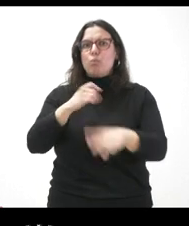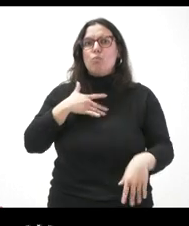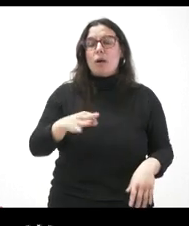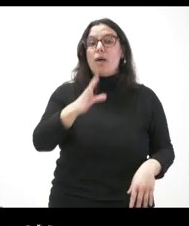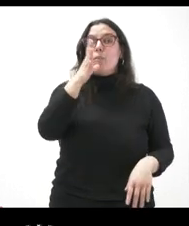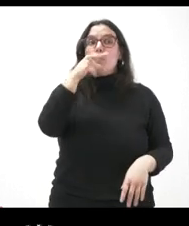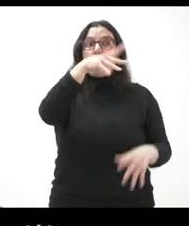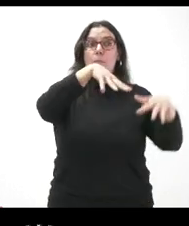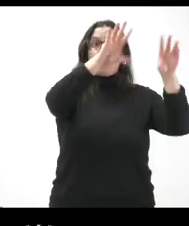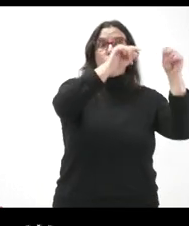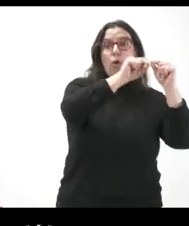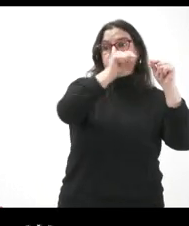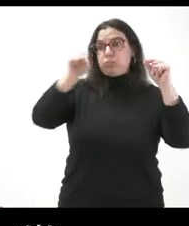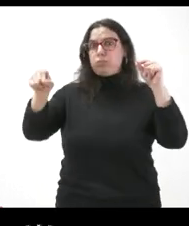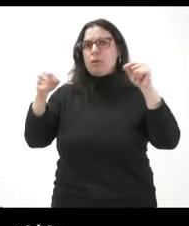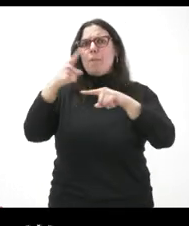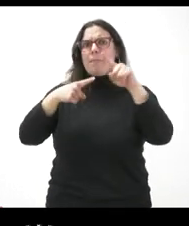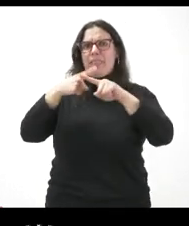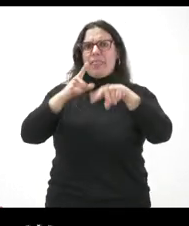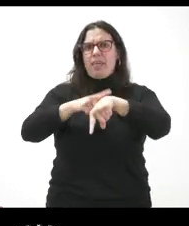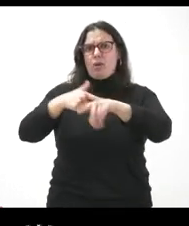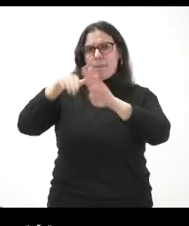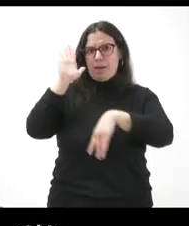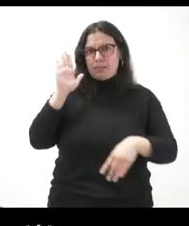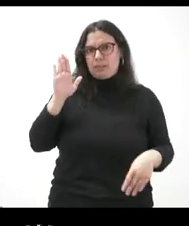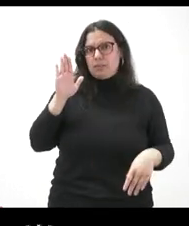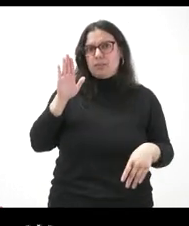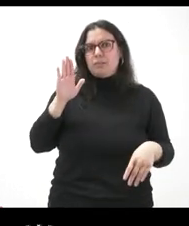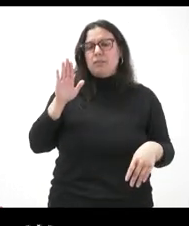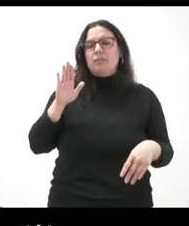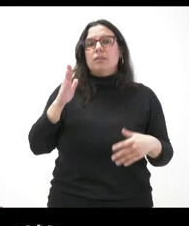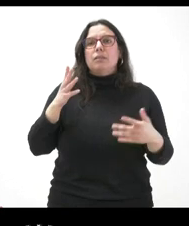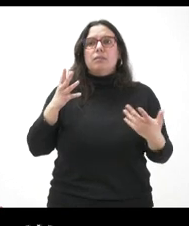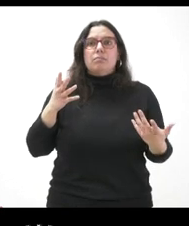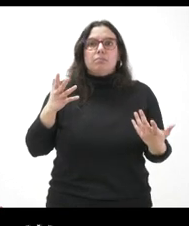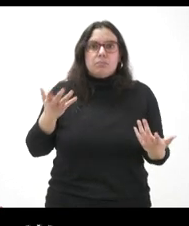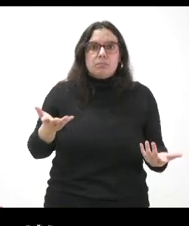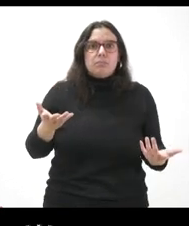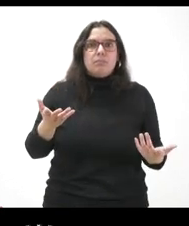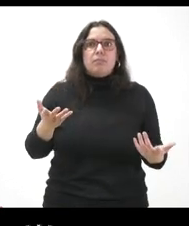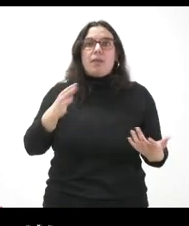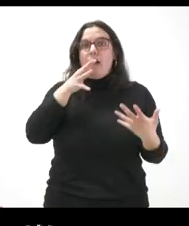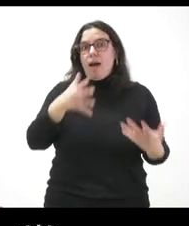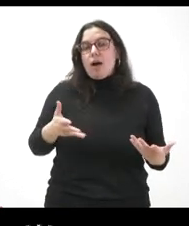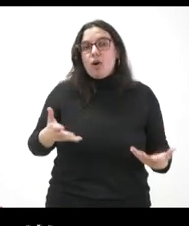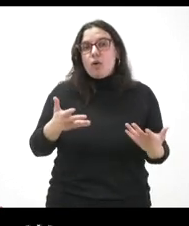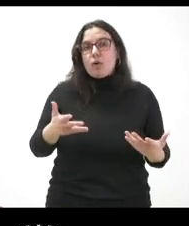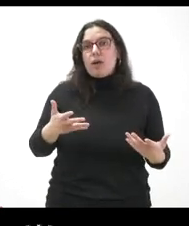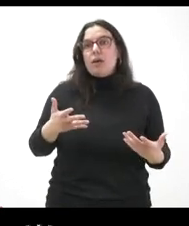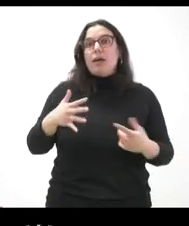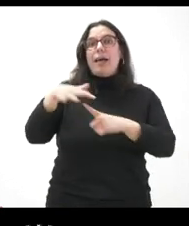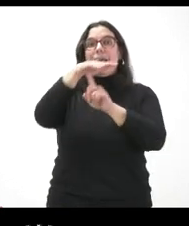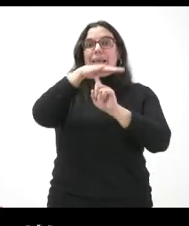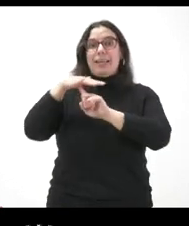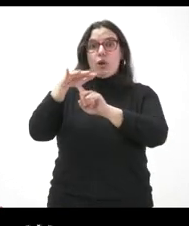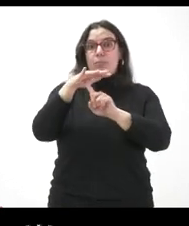en Burgos tarda más de media hora en llegar a la mayor parte de la provincia, sabiendo que actualmente hay cuatro helicópteros